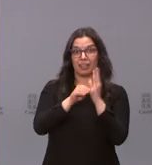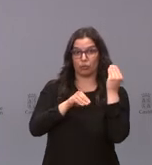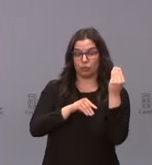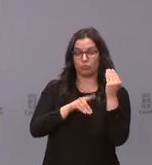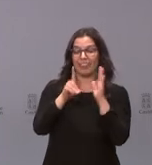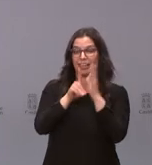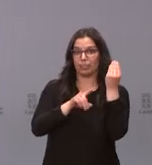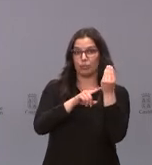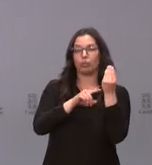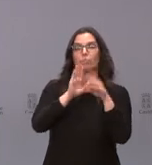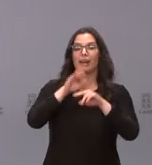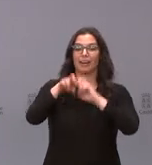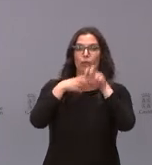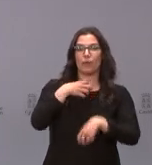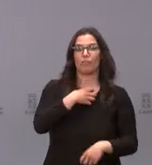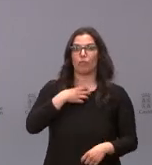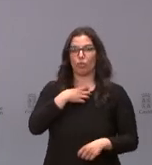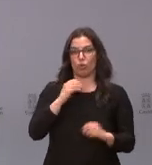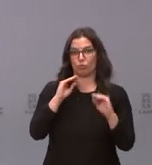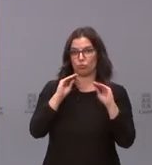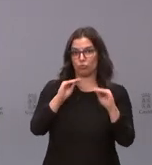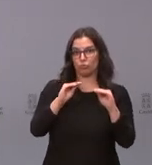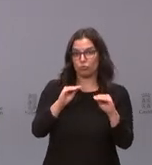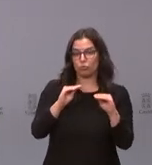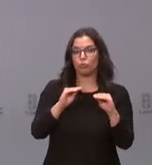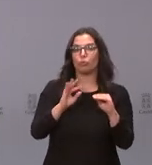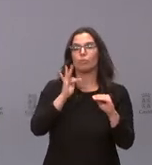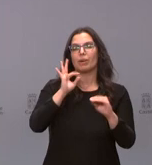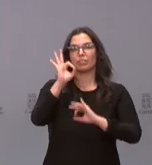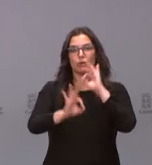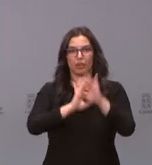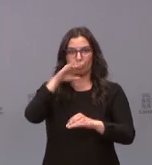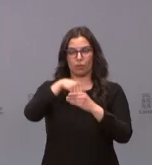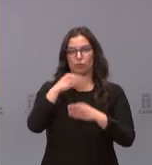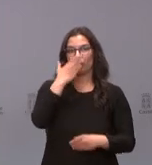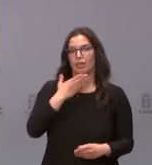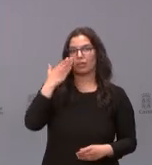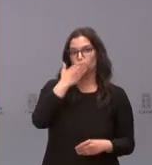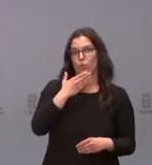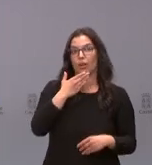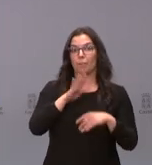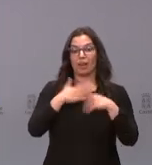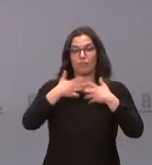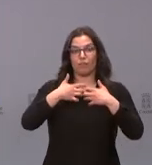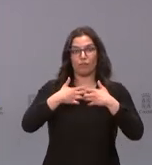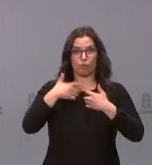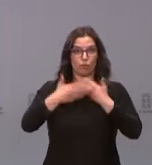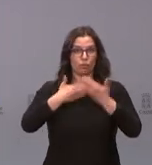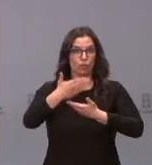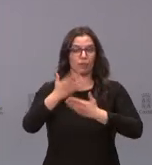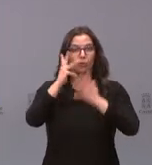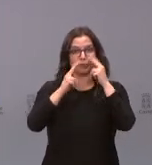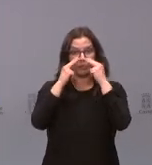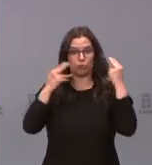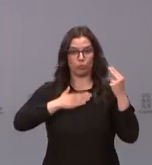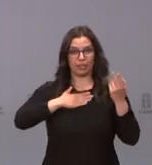renovar las funciones y la organización de esta escuela que para el funcionamiento de esta Administración es